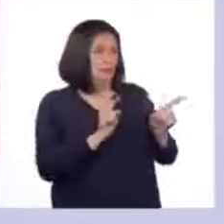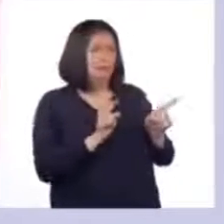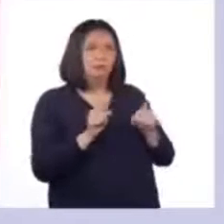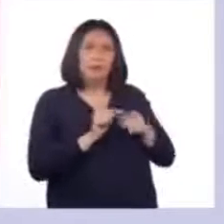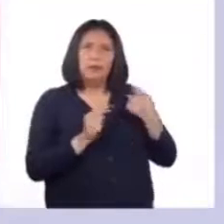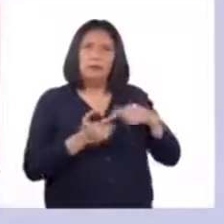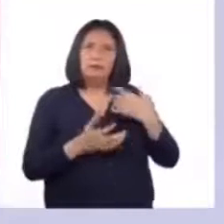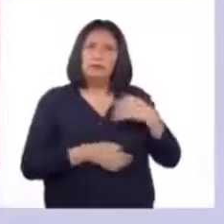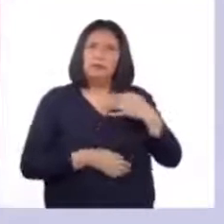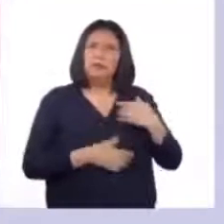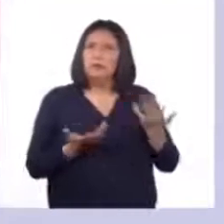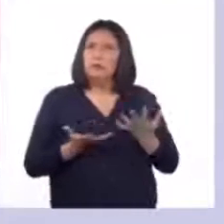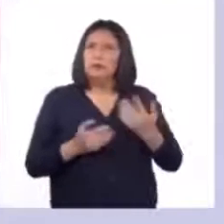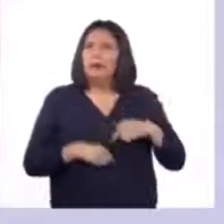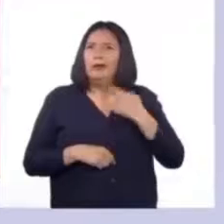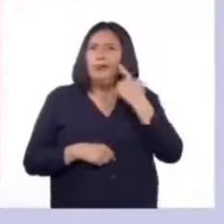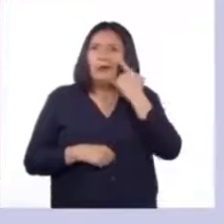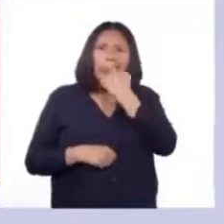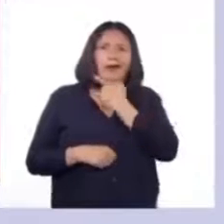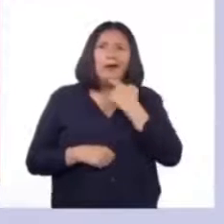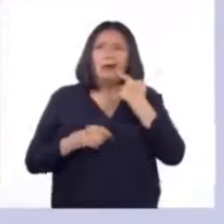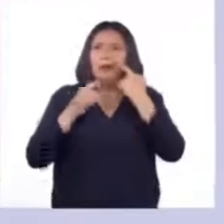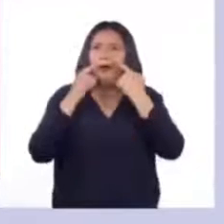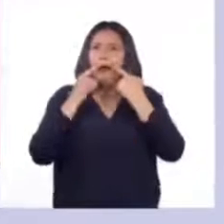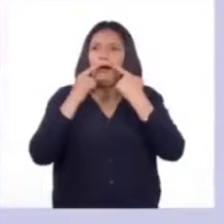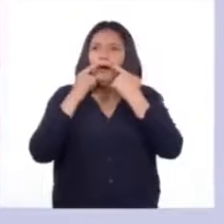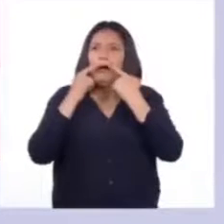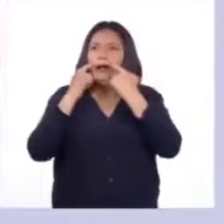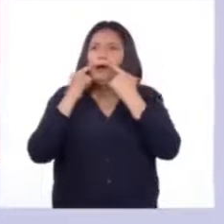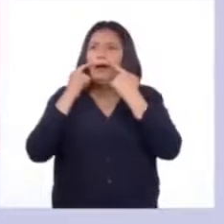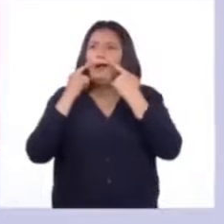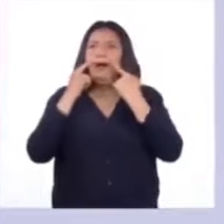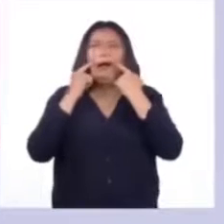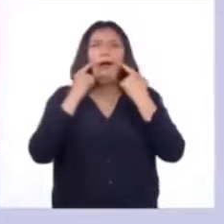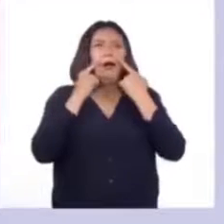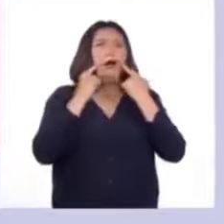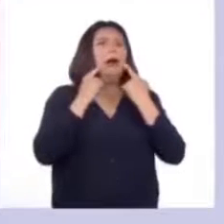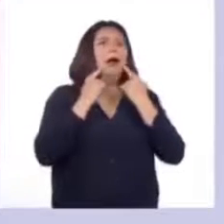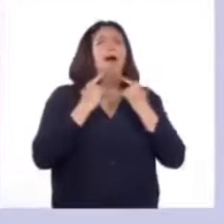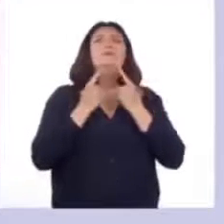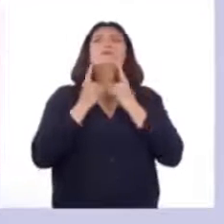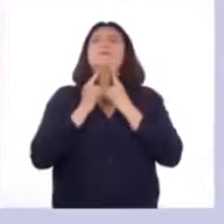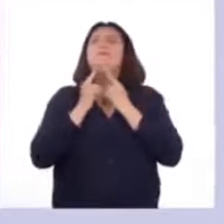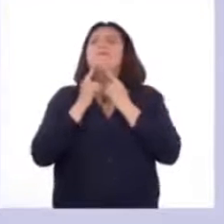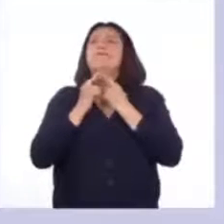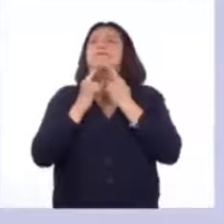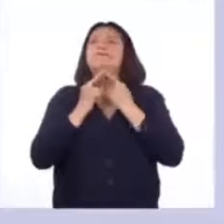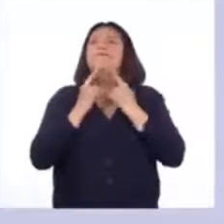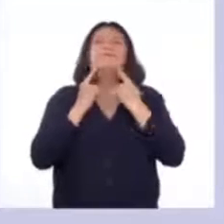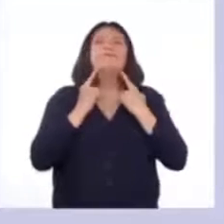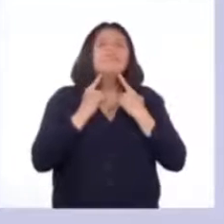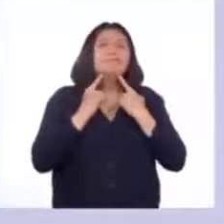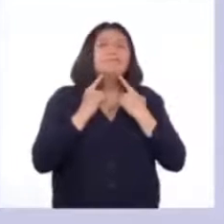a crecer vello grueso en el rostro, especialmente en las zonas del ligote y la barba. Algunas veces